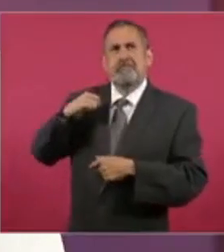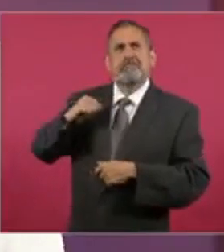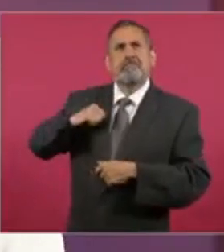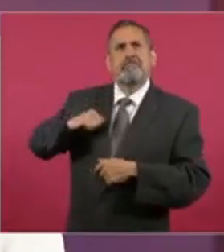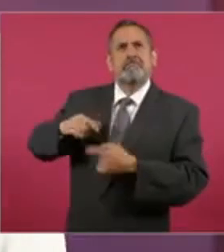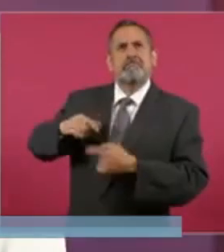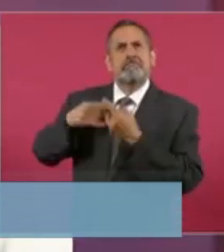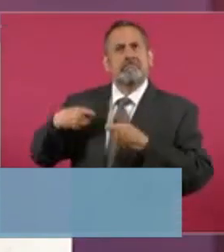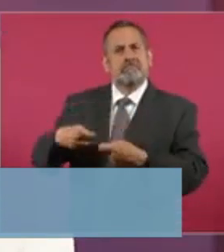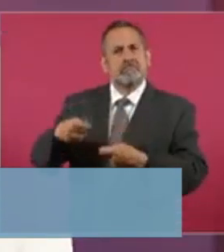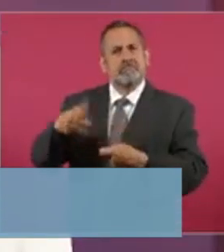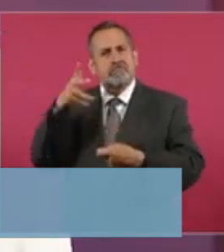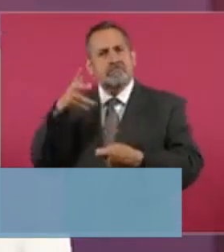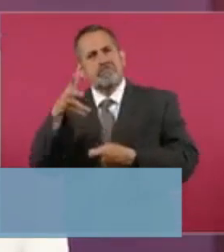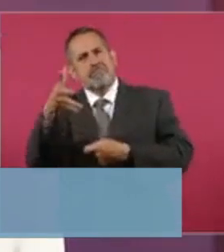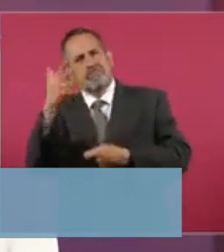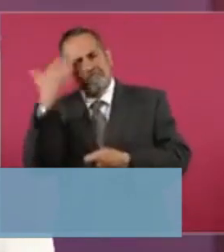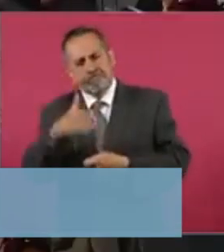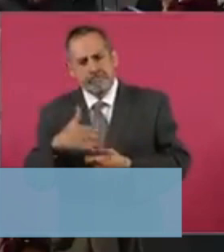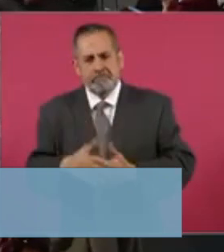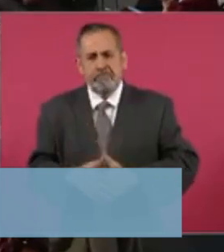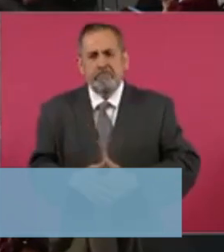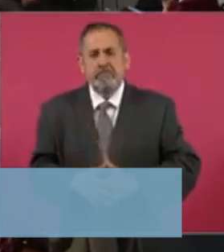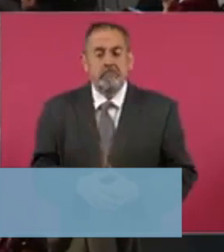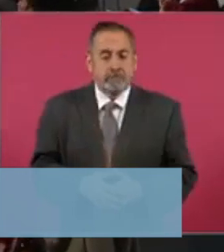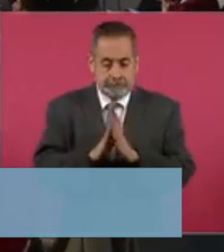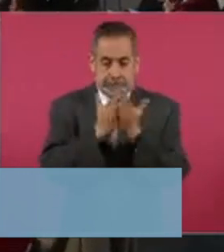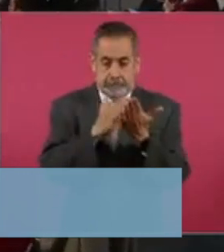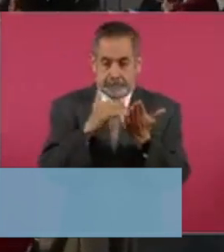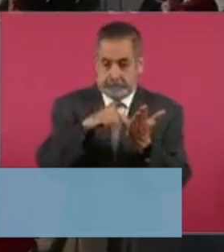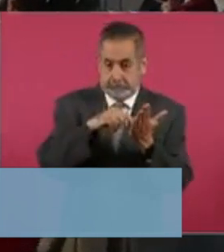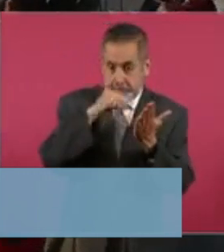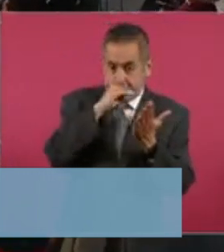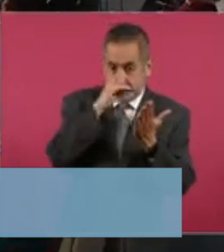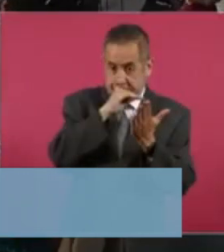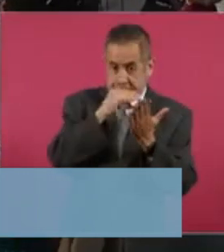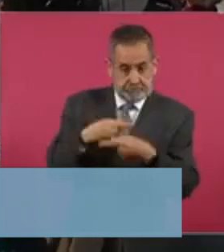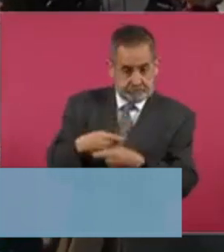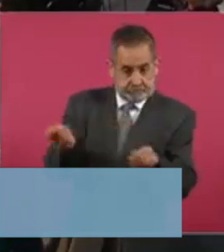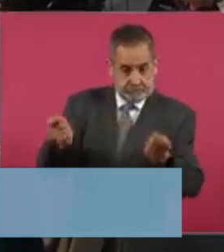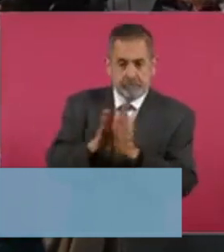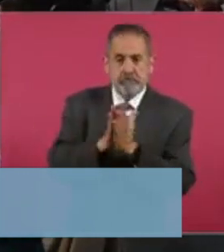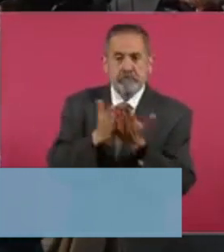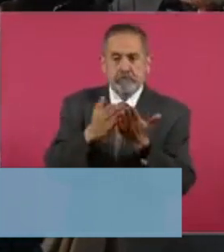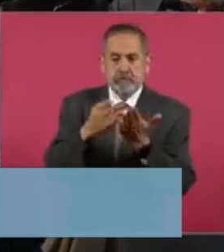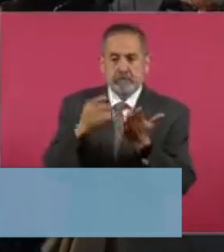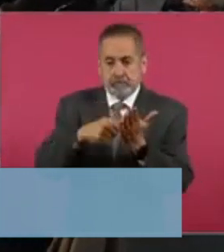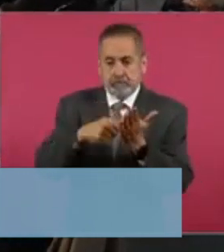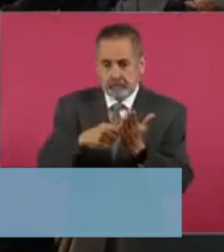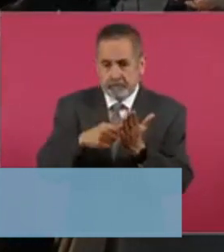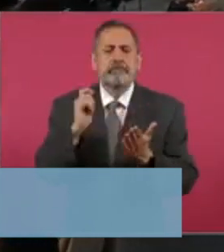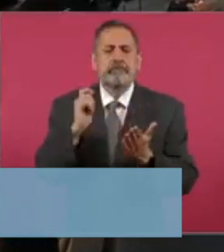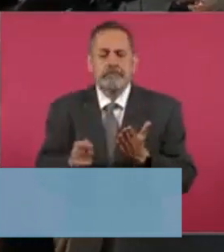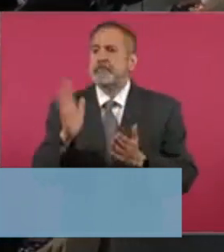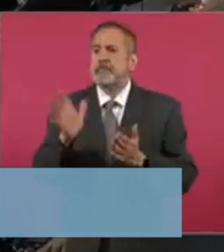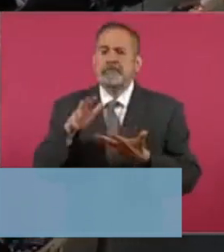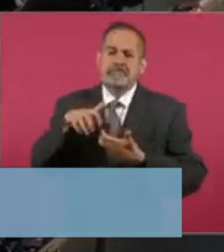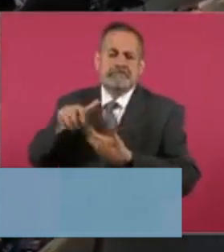relación con los nuevos libros de texto gratuito, quisiera comentarles que se han repartido 95,